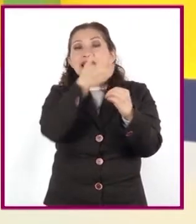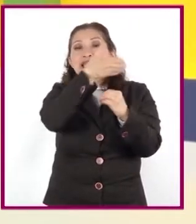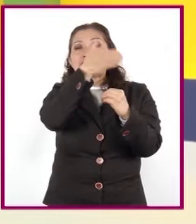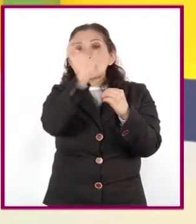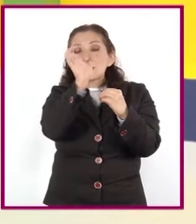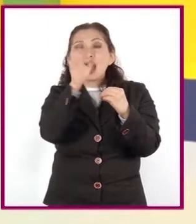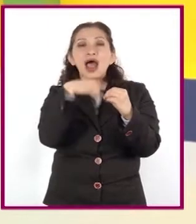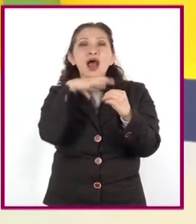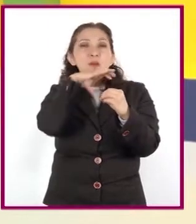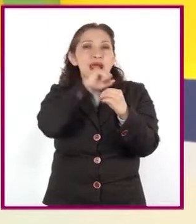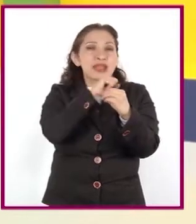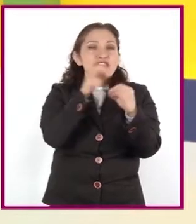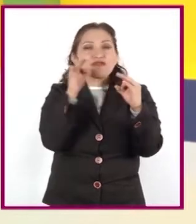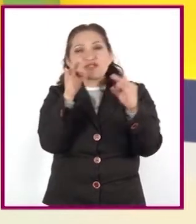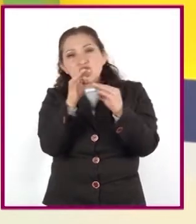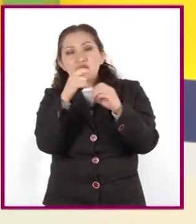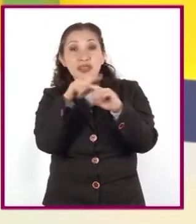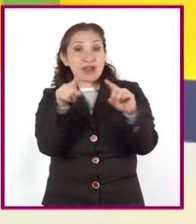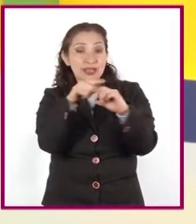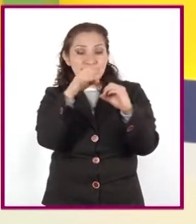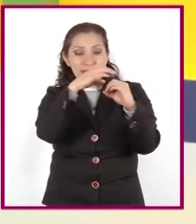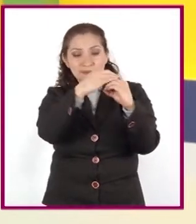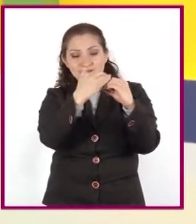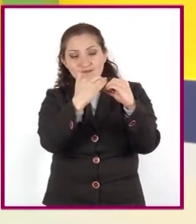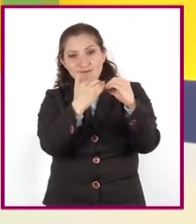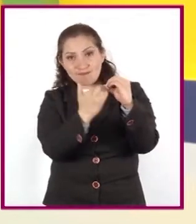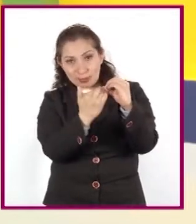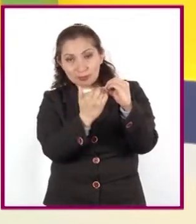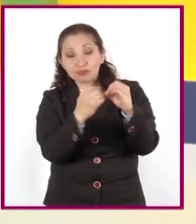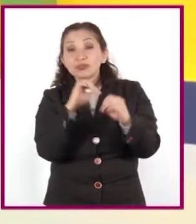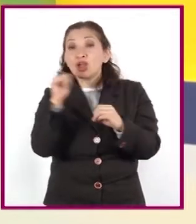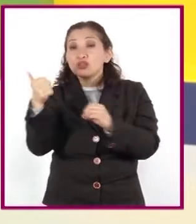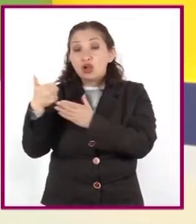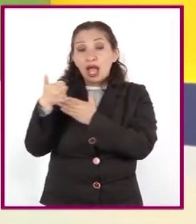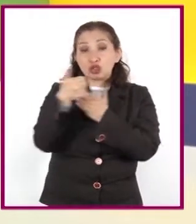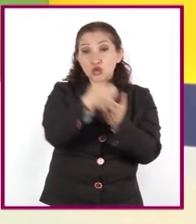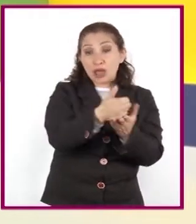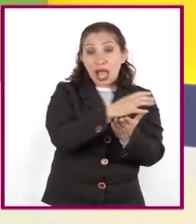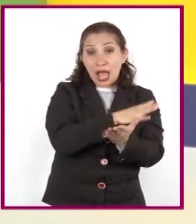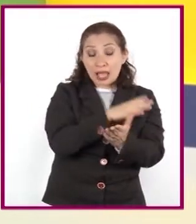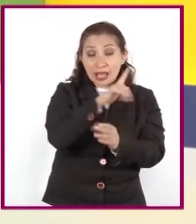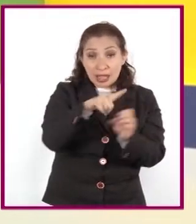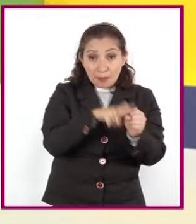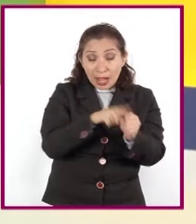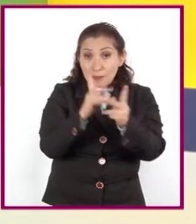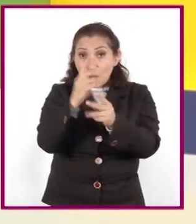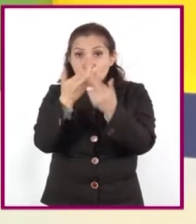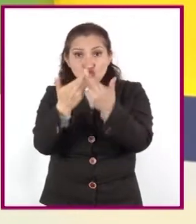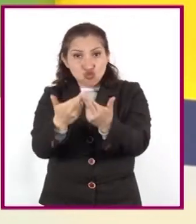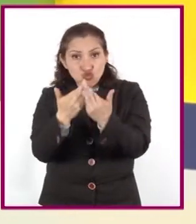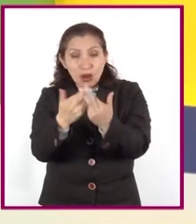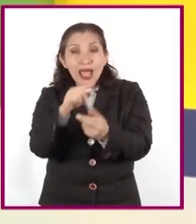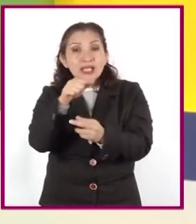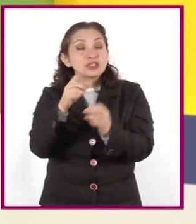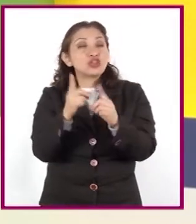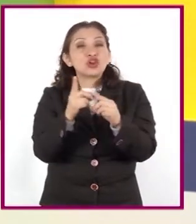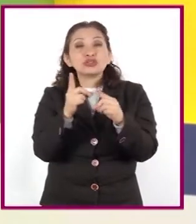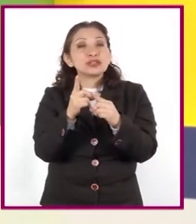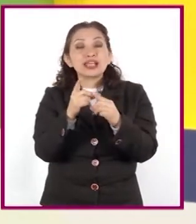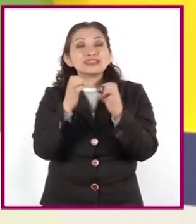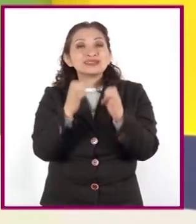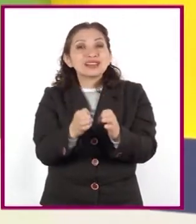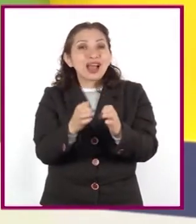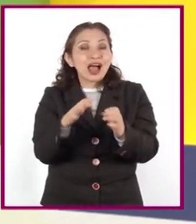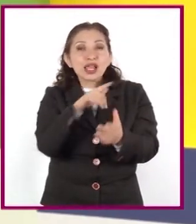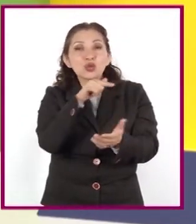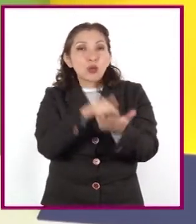variados. Entre los factores que favorecen la biodiversidad se considera la posición geográfica, que influye